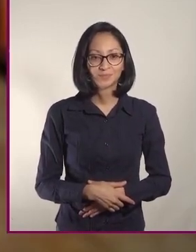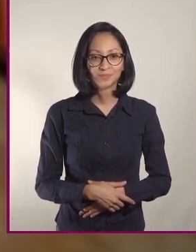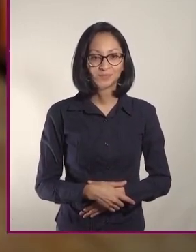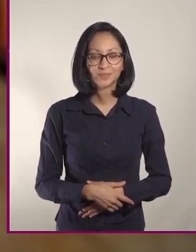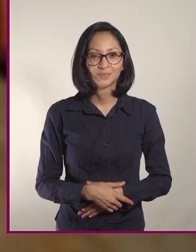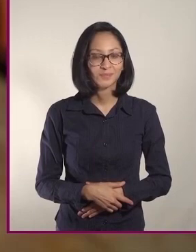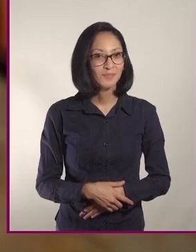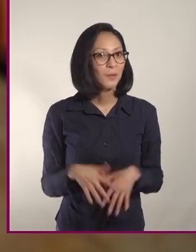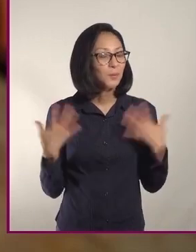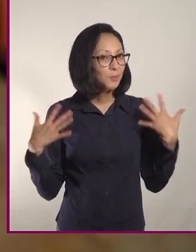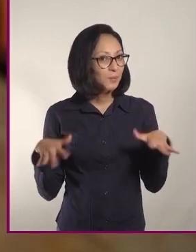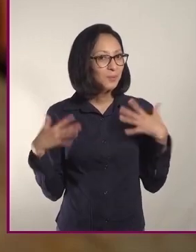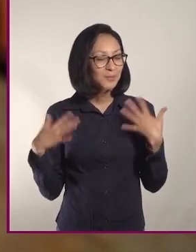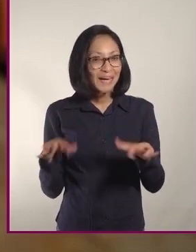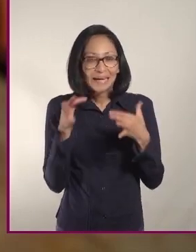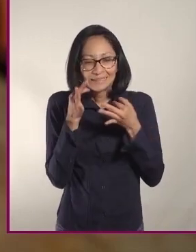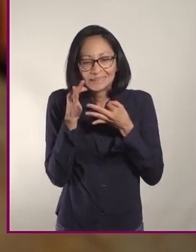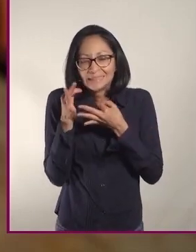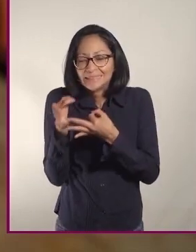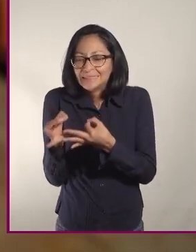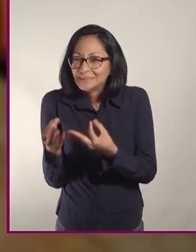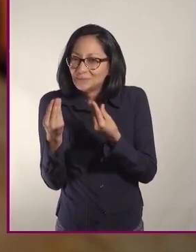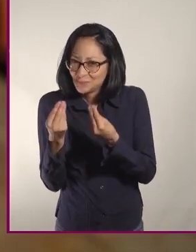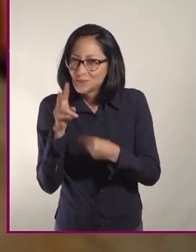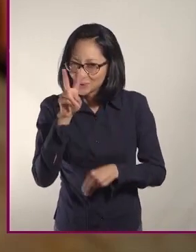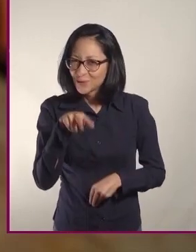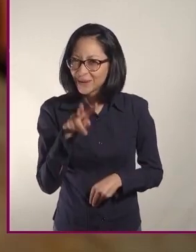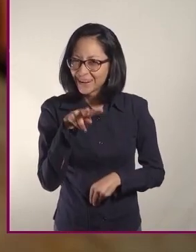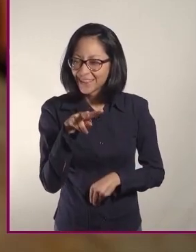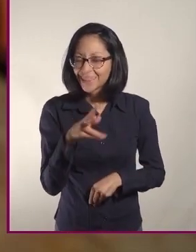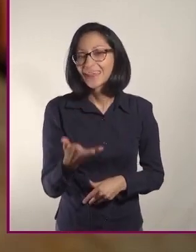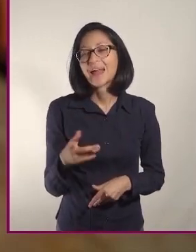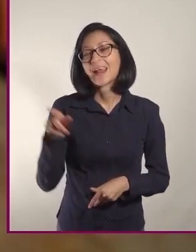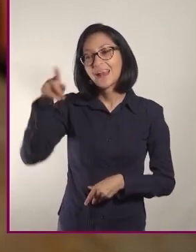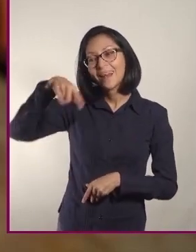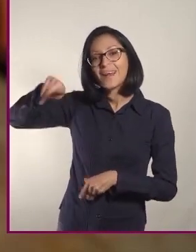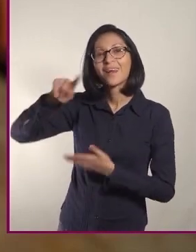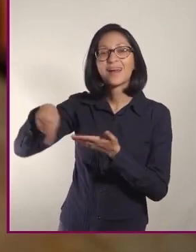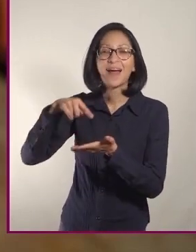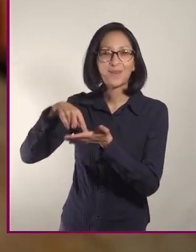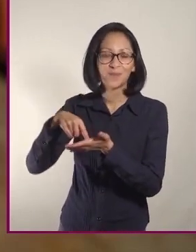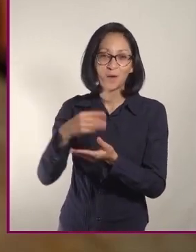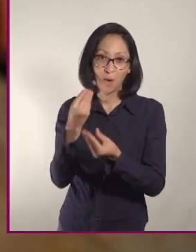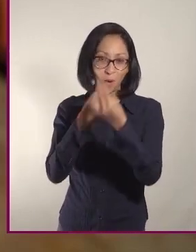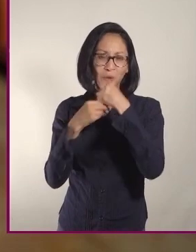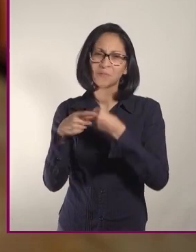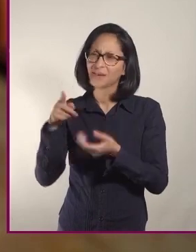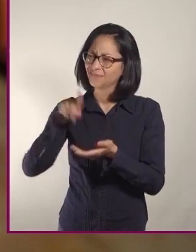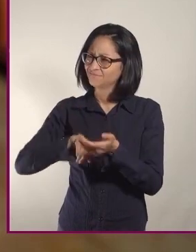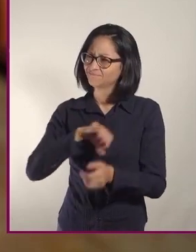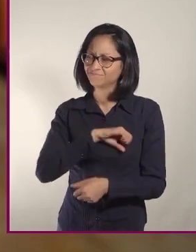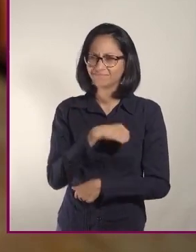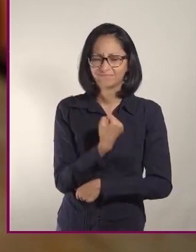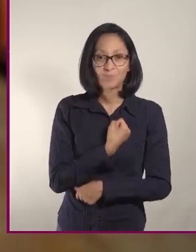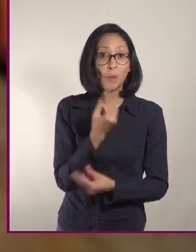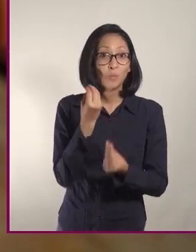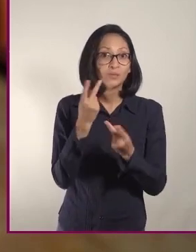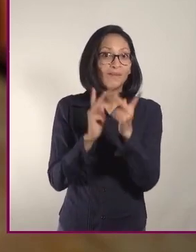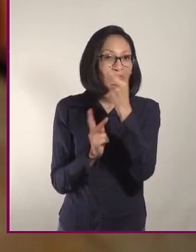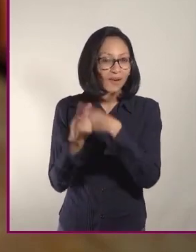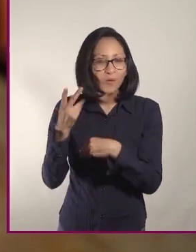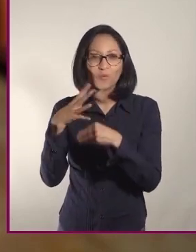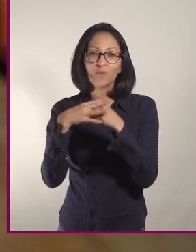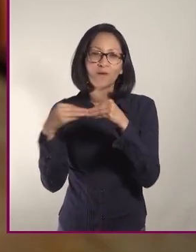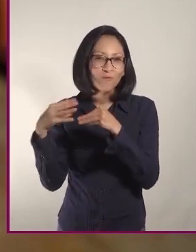Uy, cómo se antoja, ¿verdad? Pues como ya viste, la comida mediterránea es muy saludable. Muchos vegetales, arenas